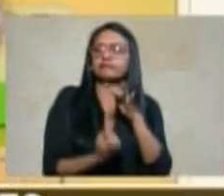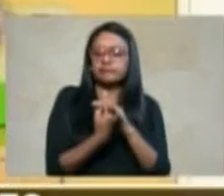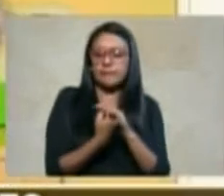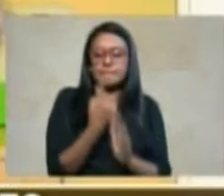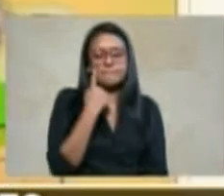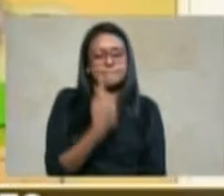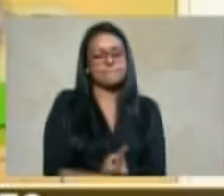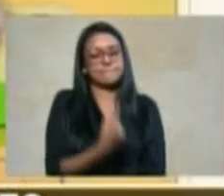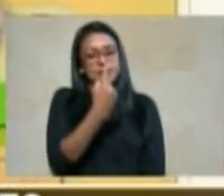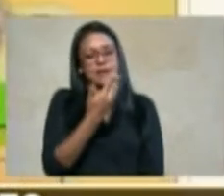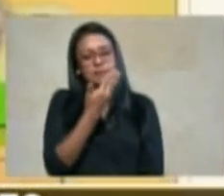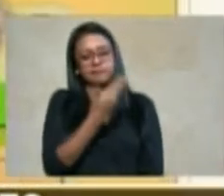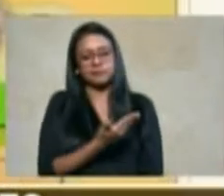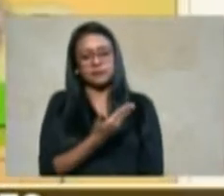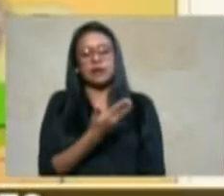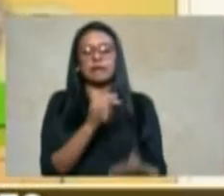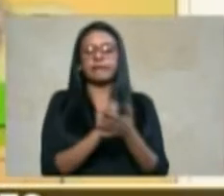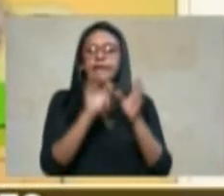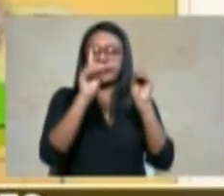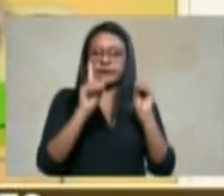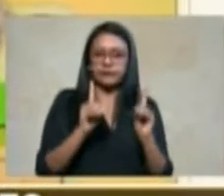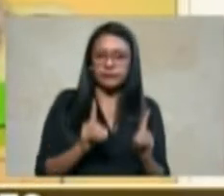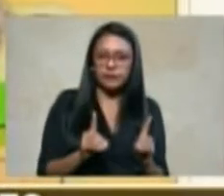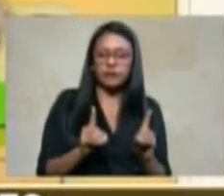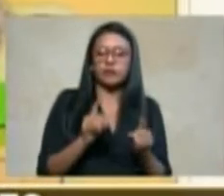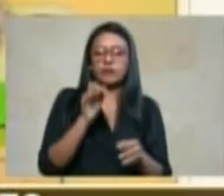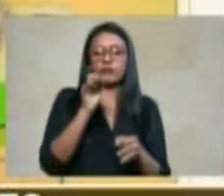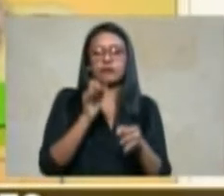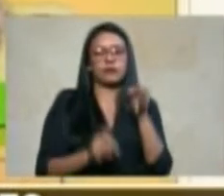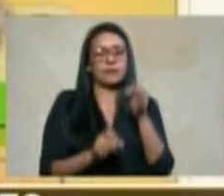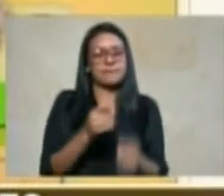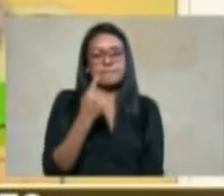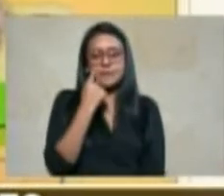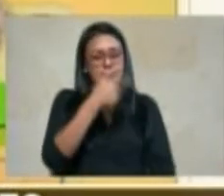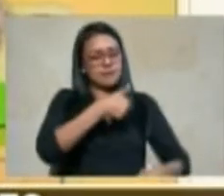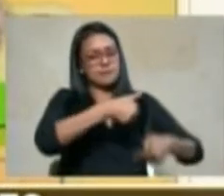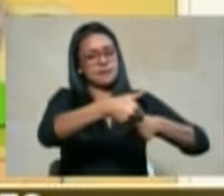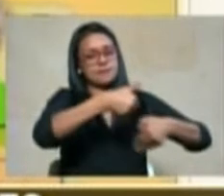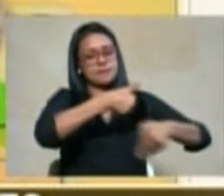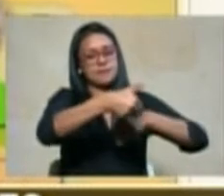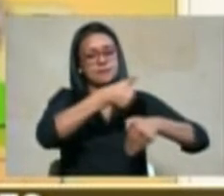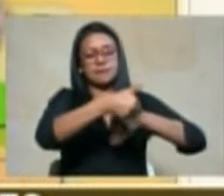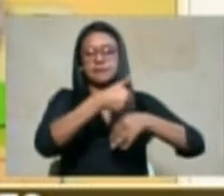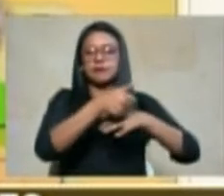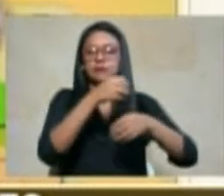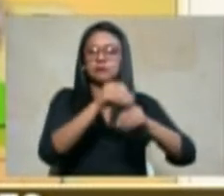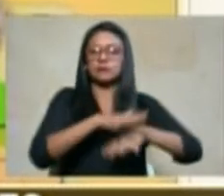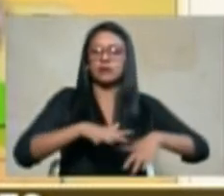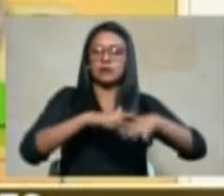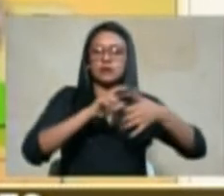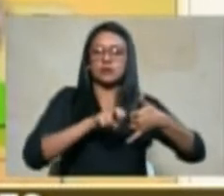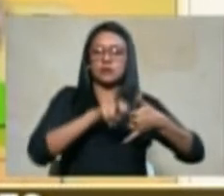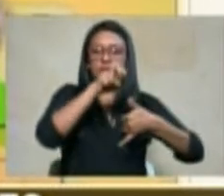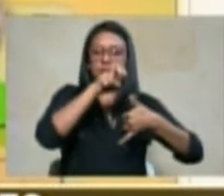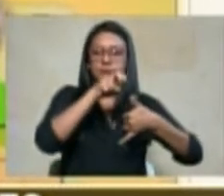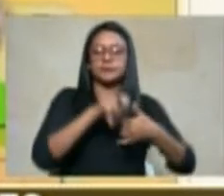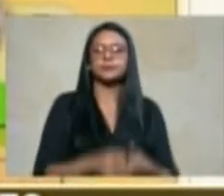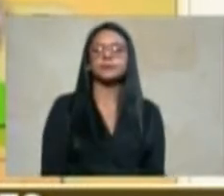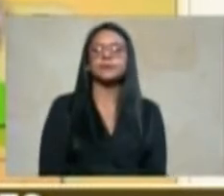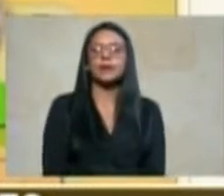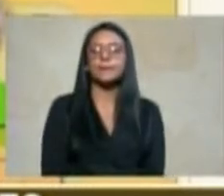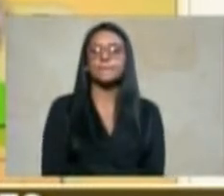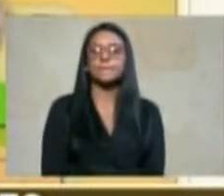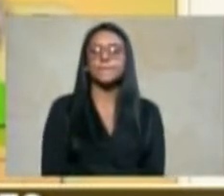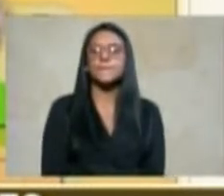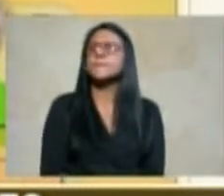decisiones judiciales sobre el sector de la zona norte y centro del país para este año y